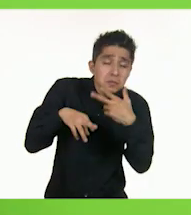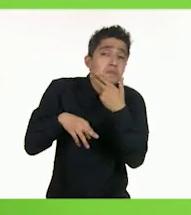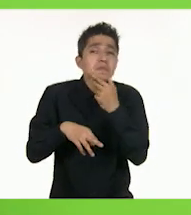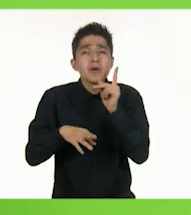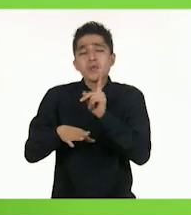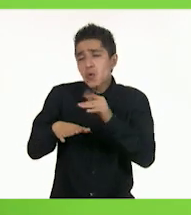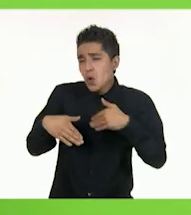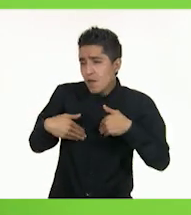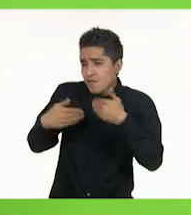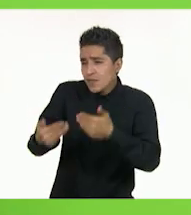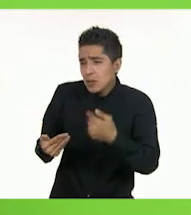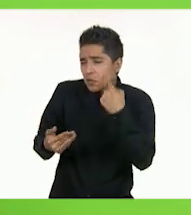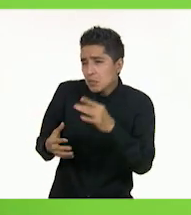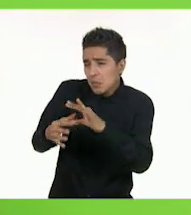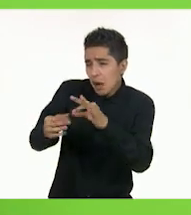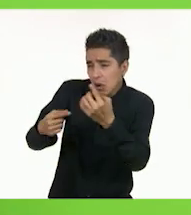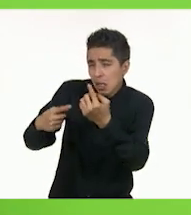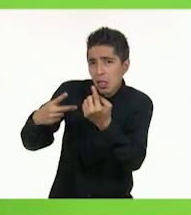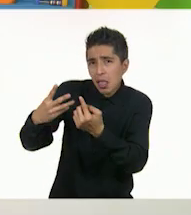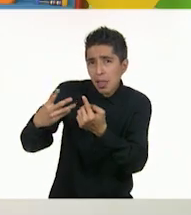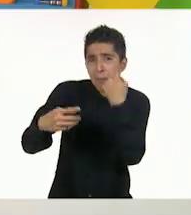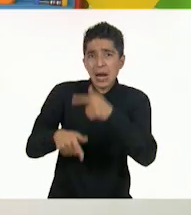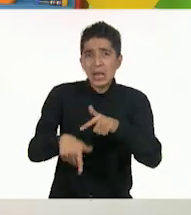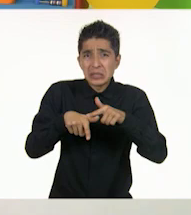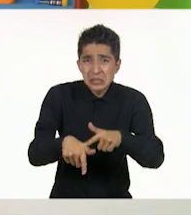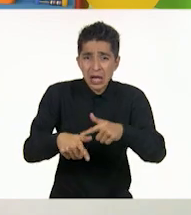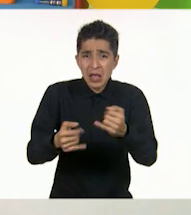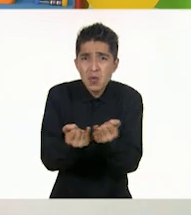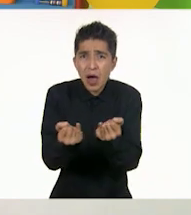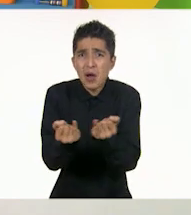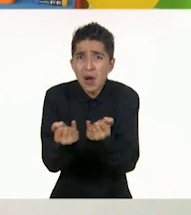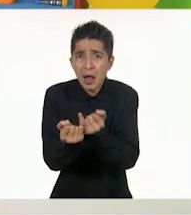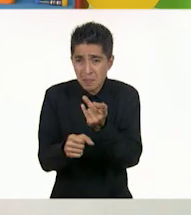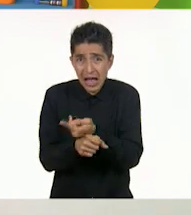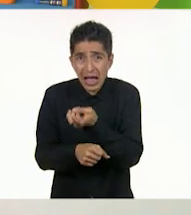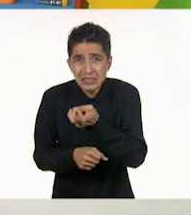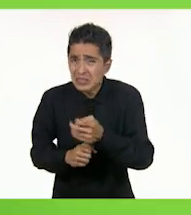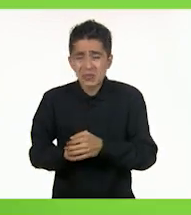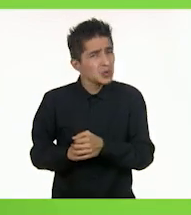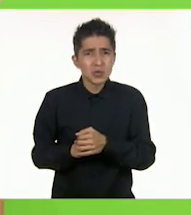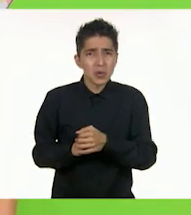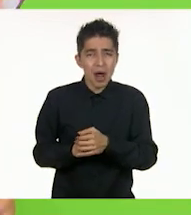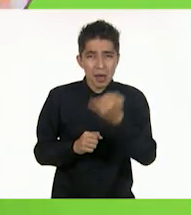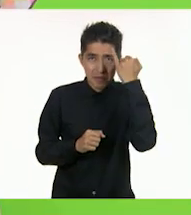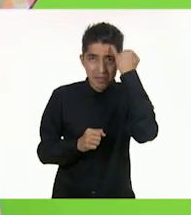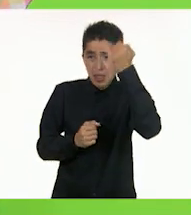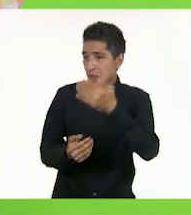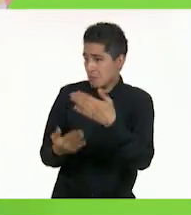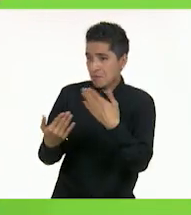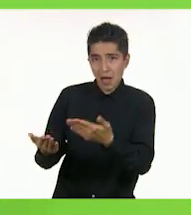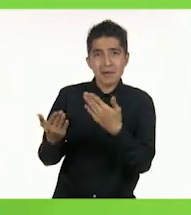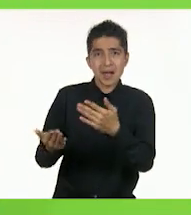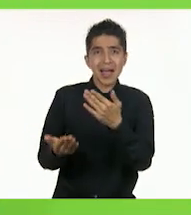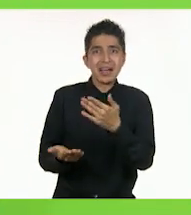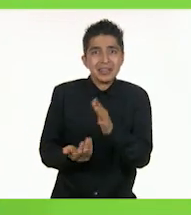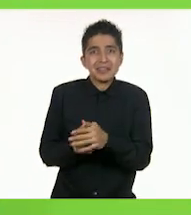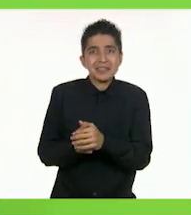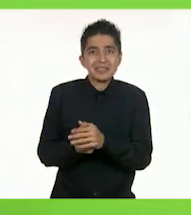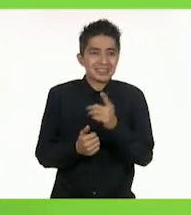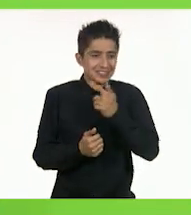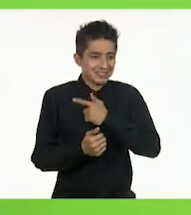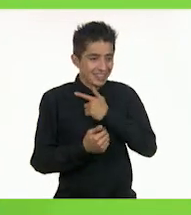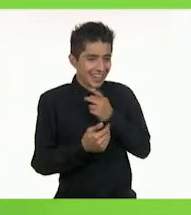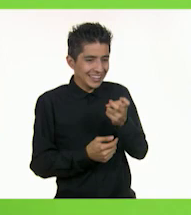para que ya no siga pasando eso, ¿no crees? Sí, Sohar, esa es una buena idea. Me está gustando muchísimo